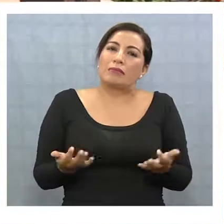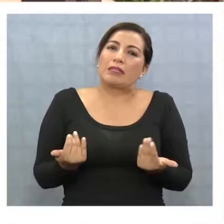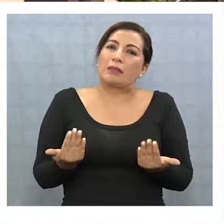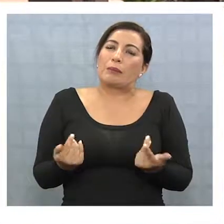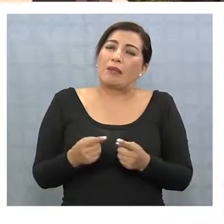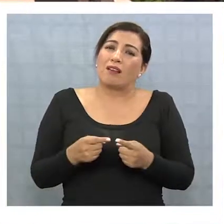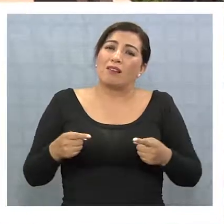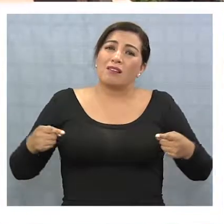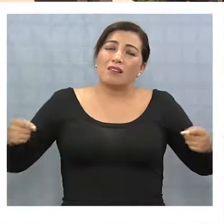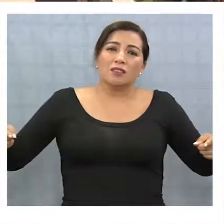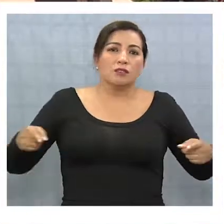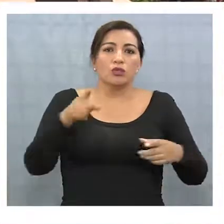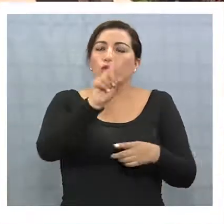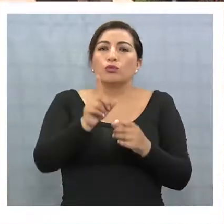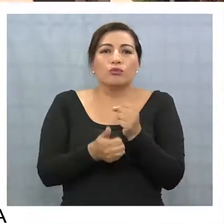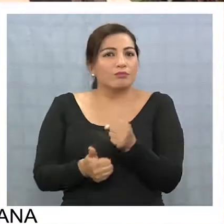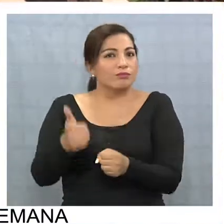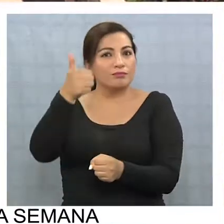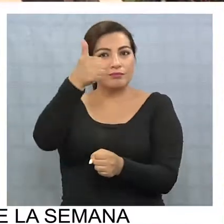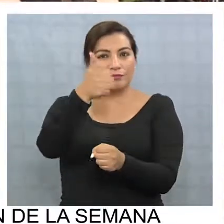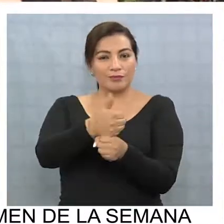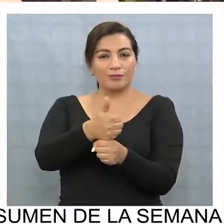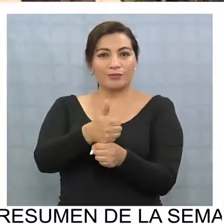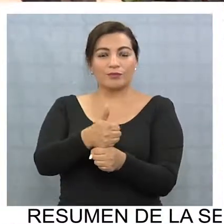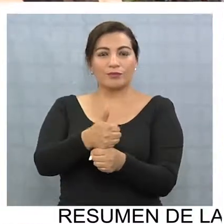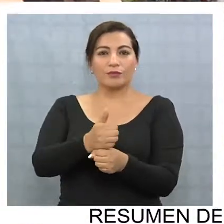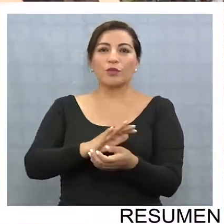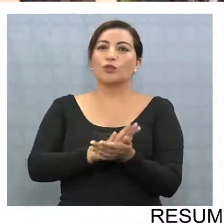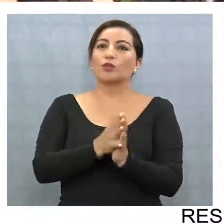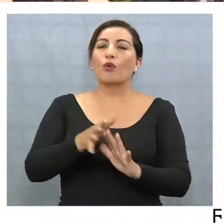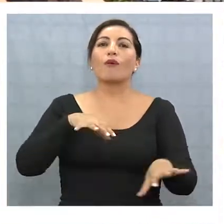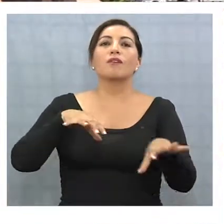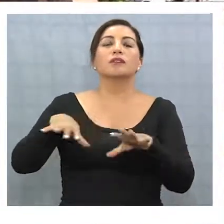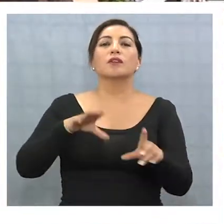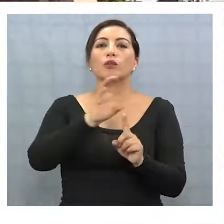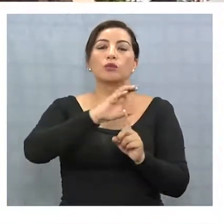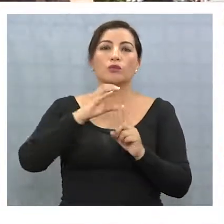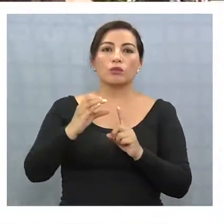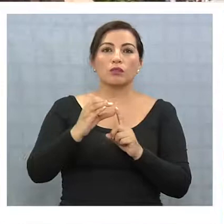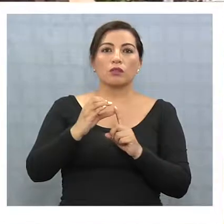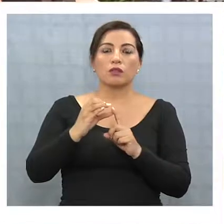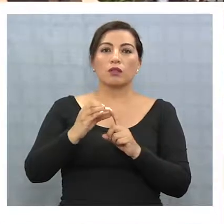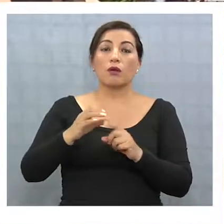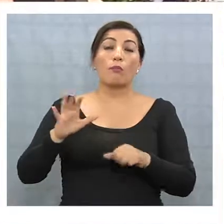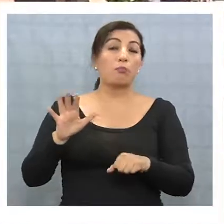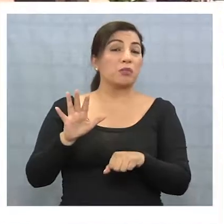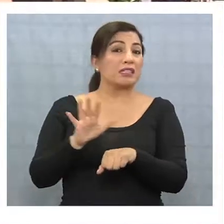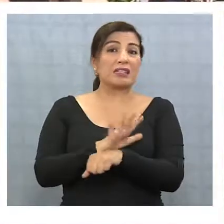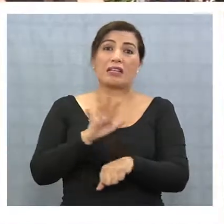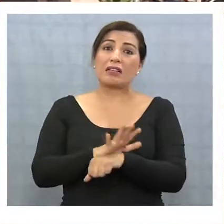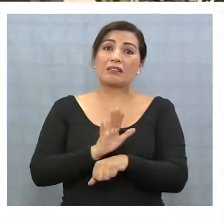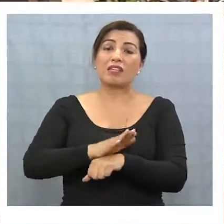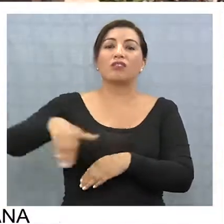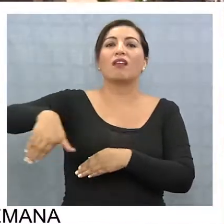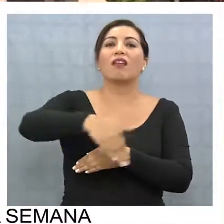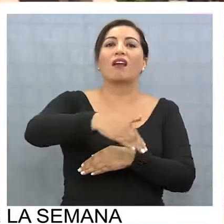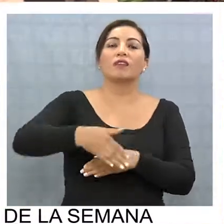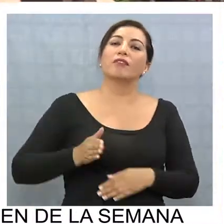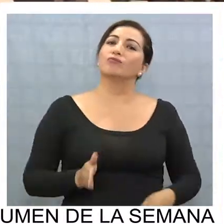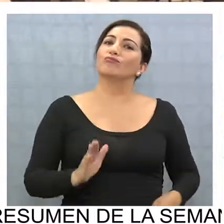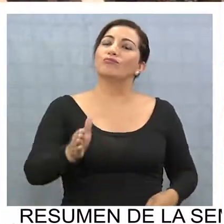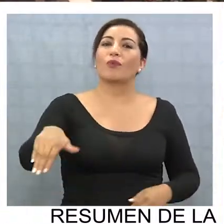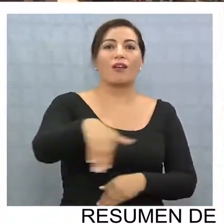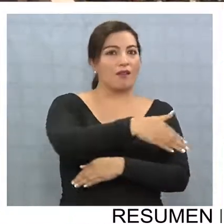viene a reemplazar ni a suplir, digamos, todas las actividades culturales, porque el teatro callejero se tiene que seguir haciendo en la calle, el rock